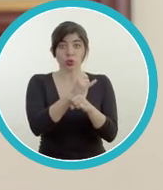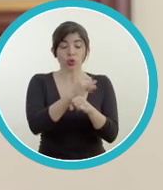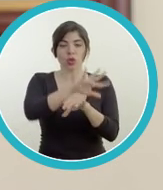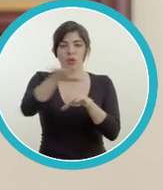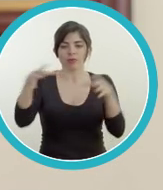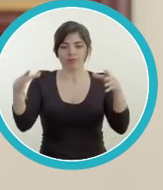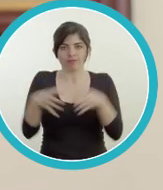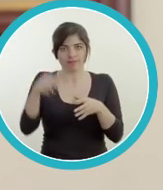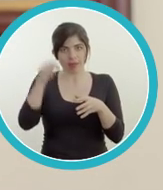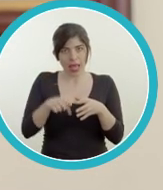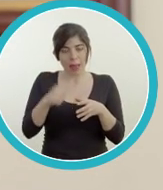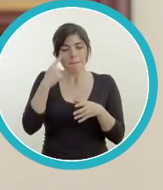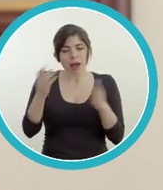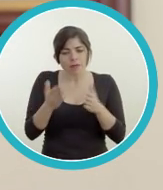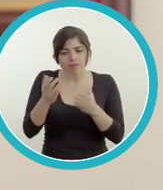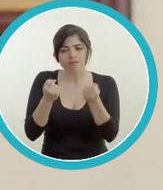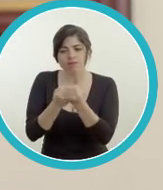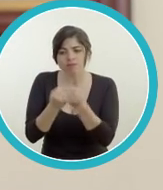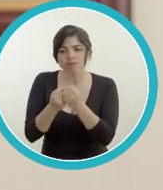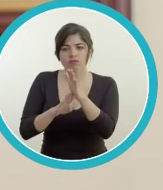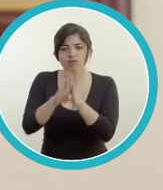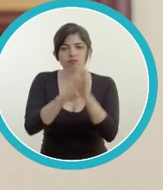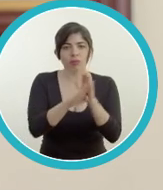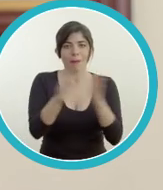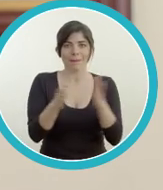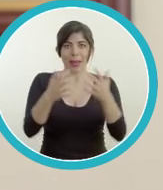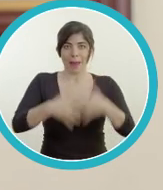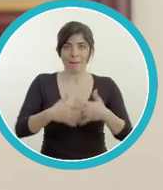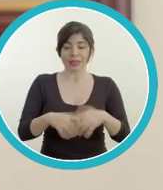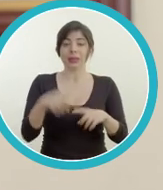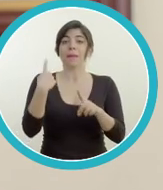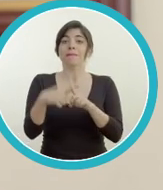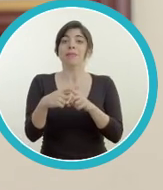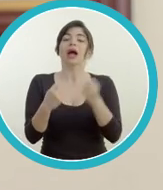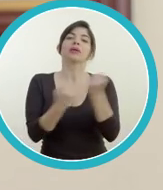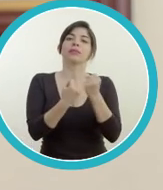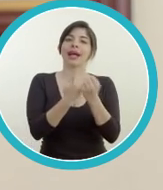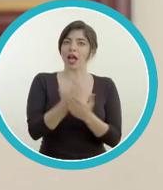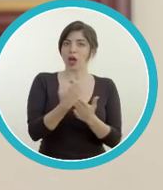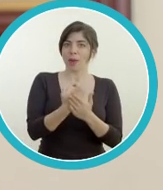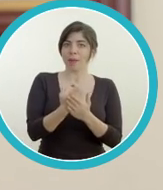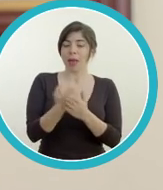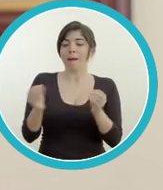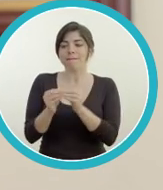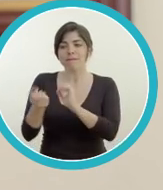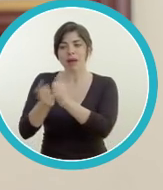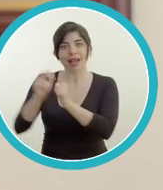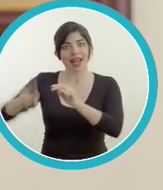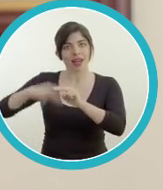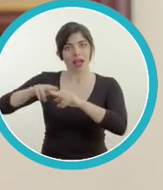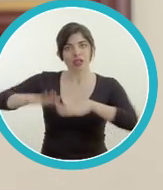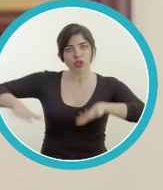que hoy están dispersos, su objetivo es fomentar el surgimiento y apoyo a las pequeñas y medianas empresas e impulsar el crecimiento